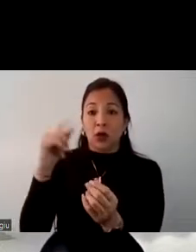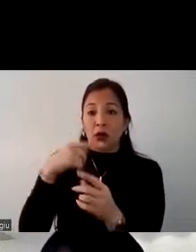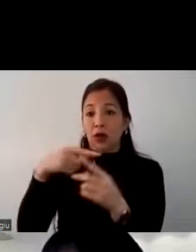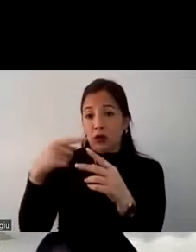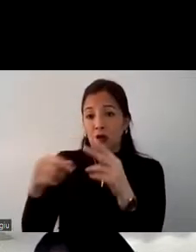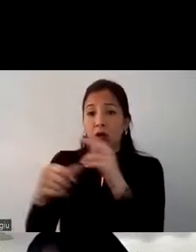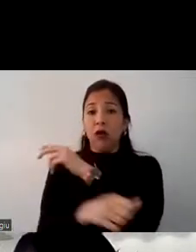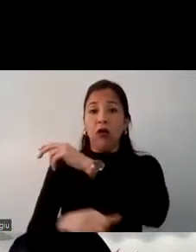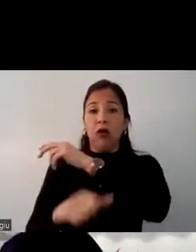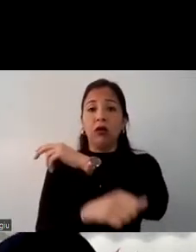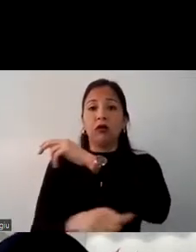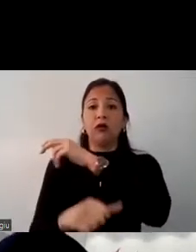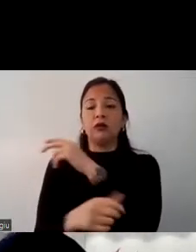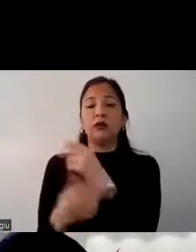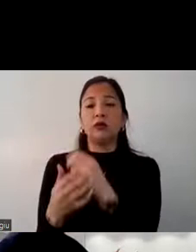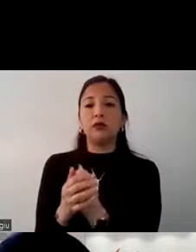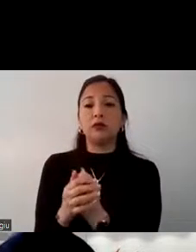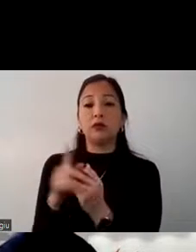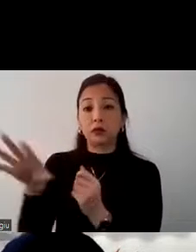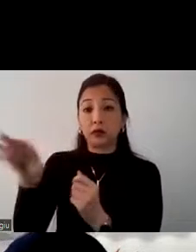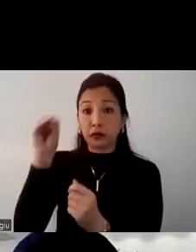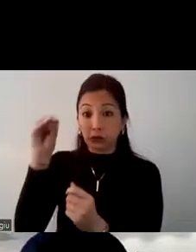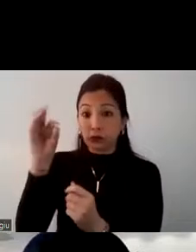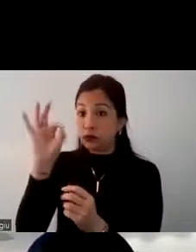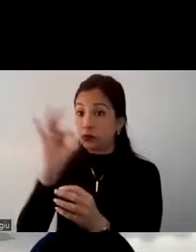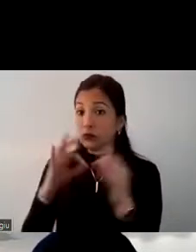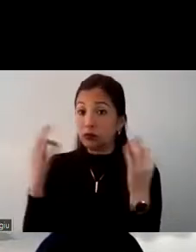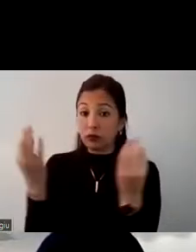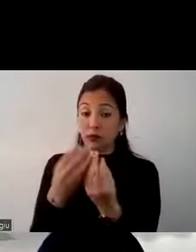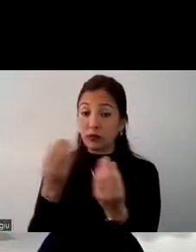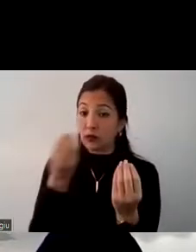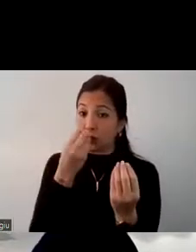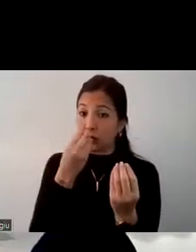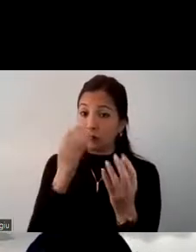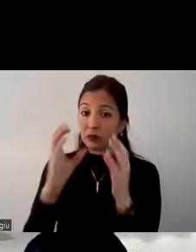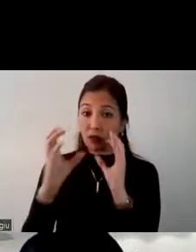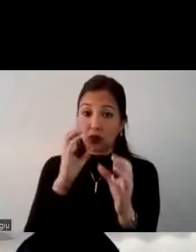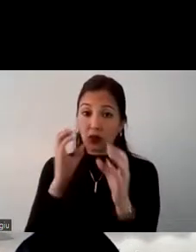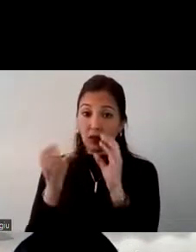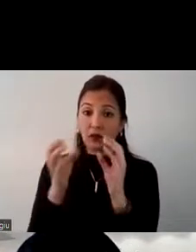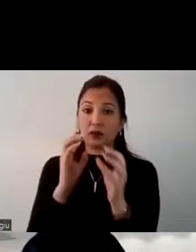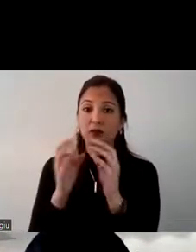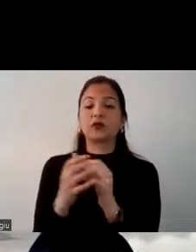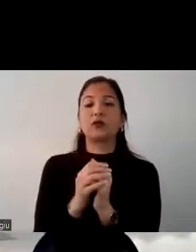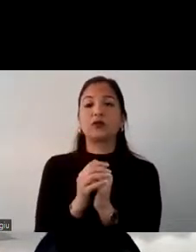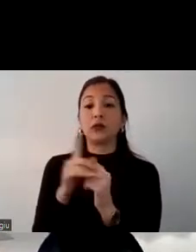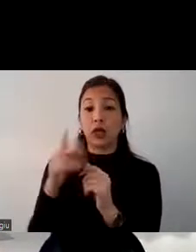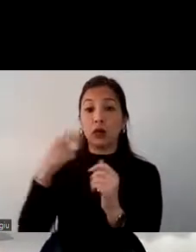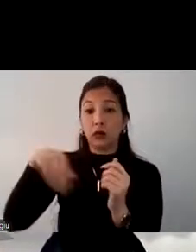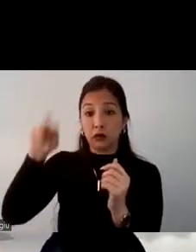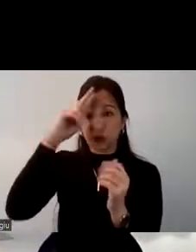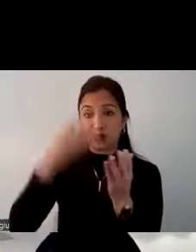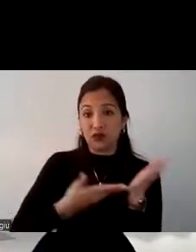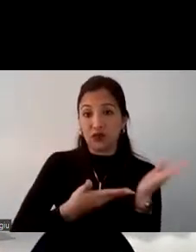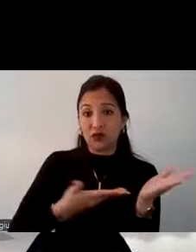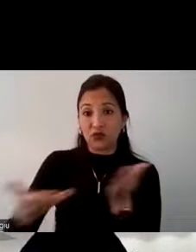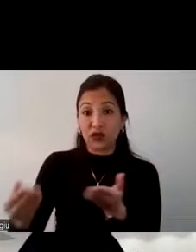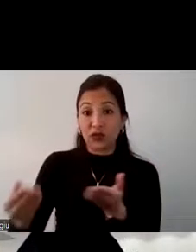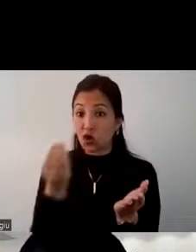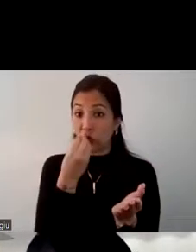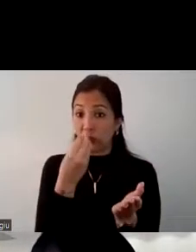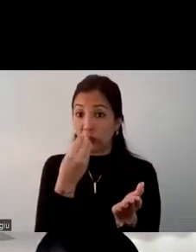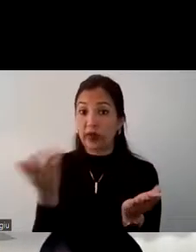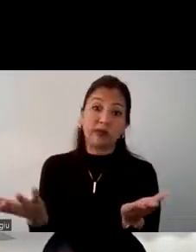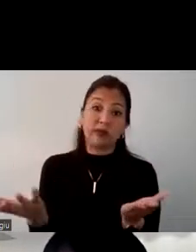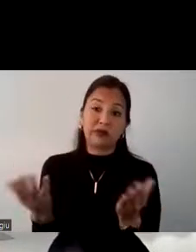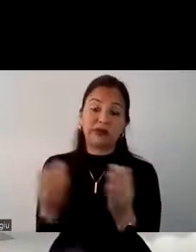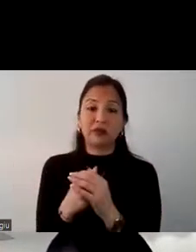también es importante resaltar la parte gastronómica por medio de la comunicación ver todo lo que Perú también tiene para ofrecer en la parte de comida